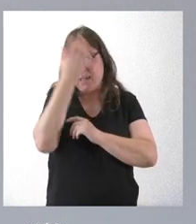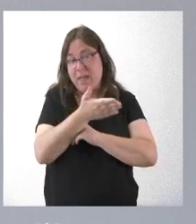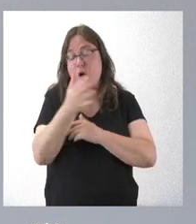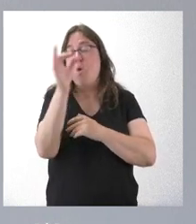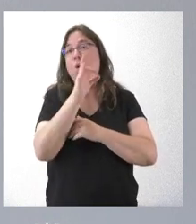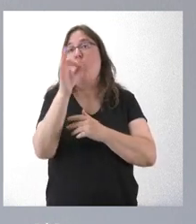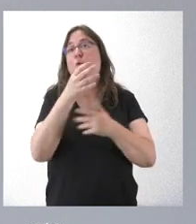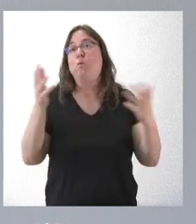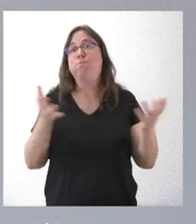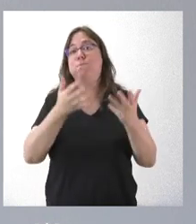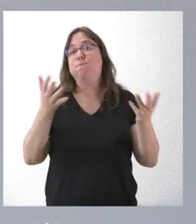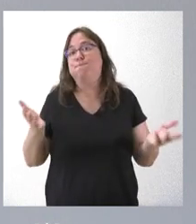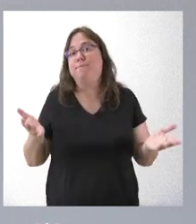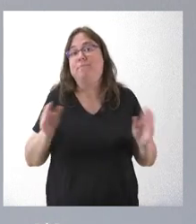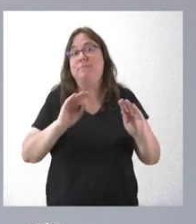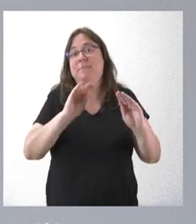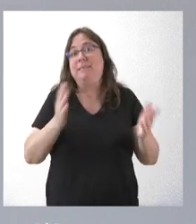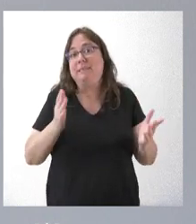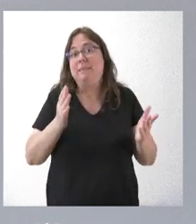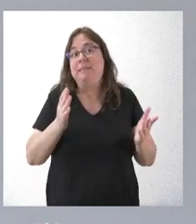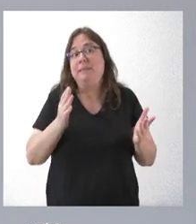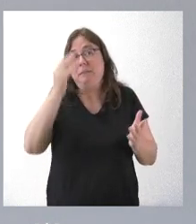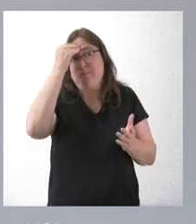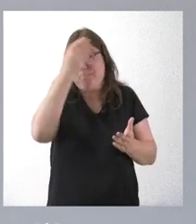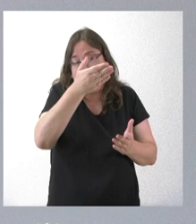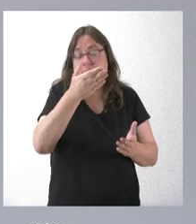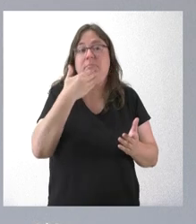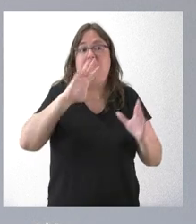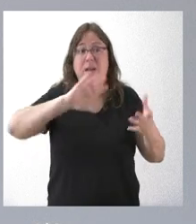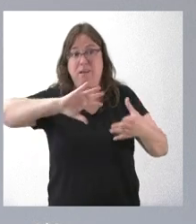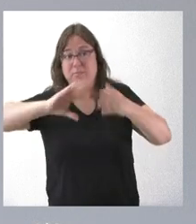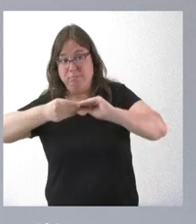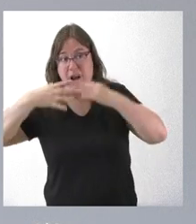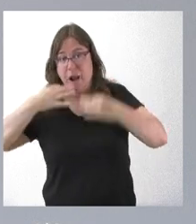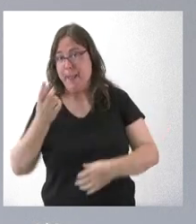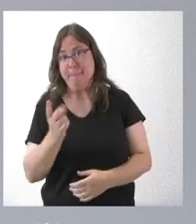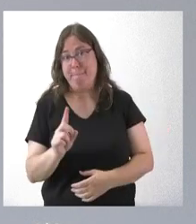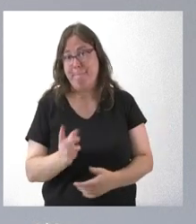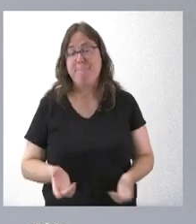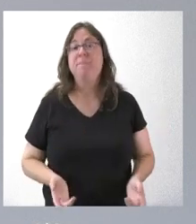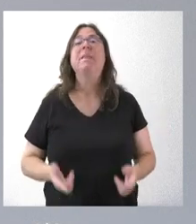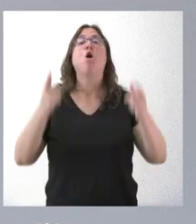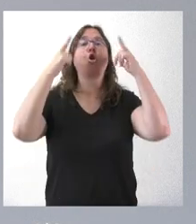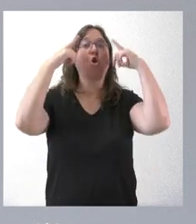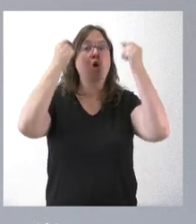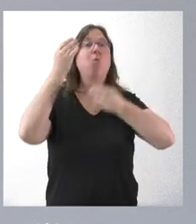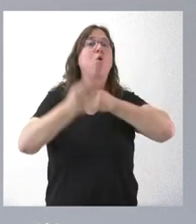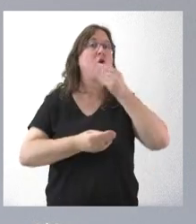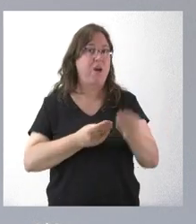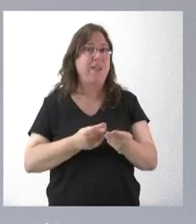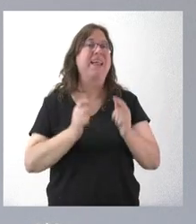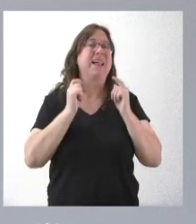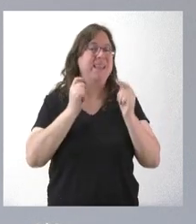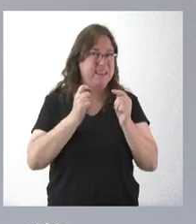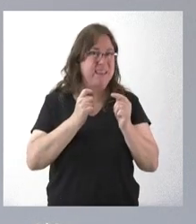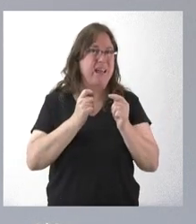consideración sea acertada en la realidad. Lo que sí que es cierto es el lobo lo que está ocasionando es un incremento muy